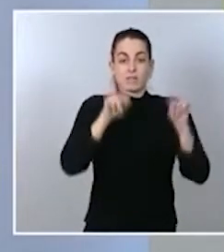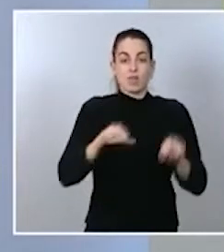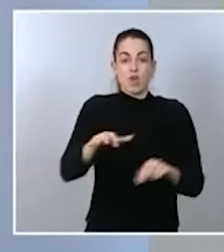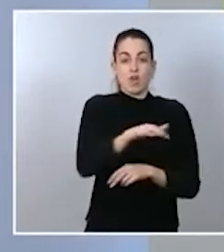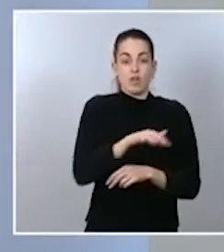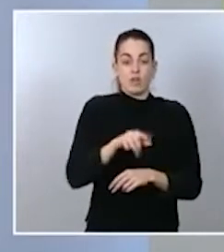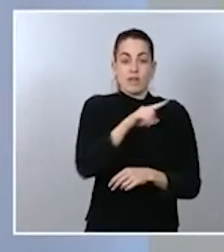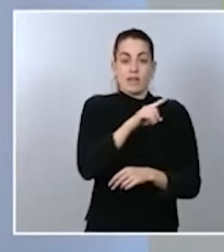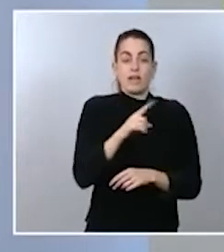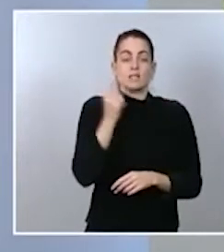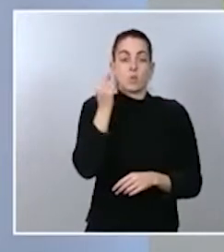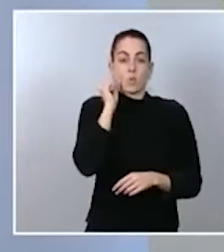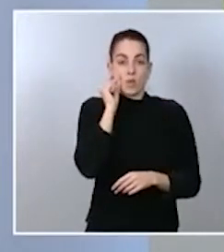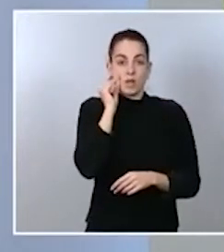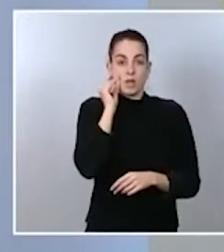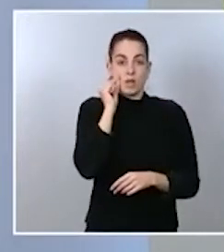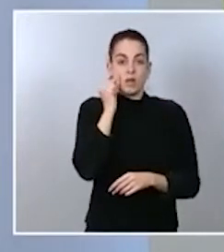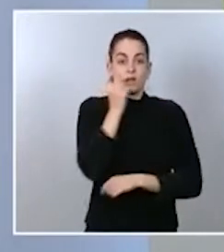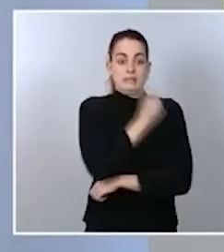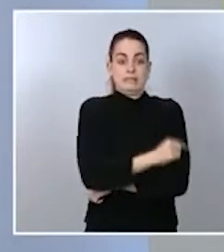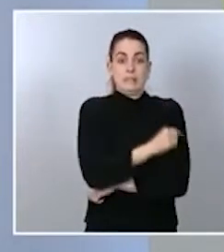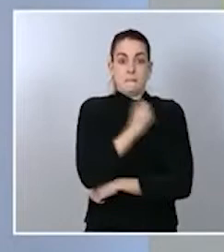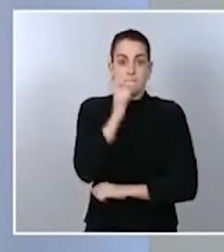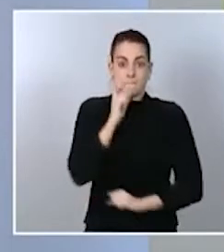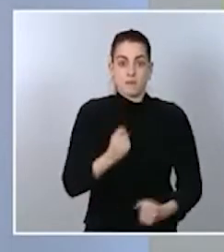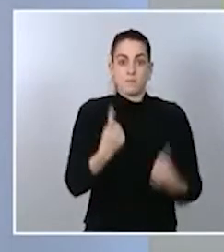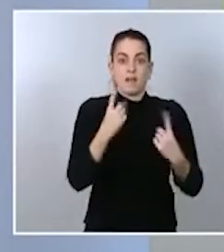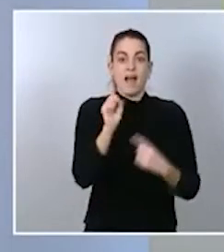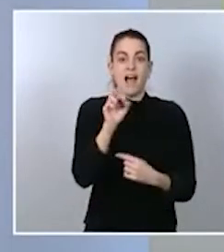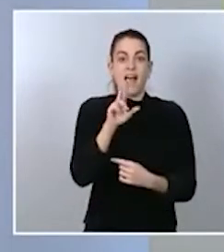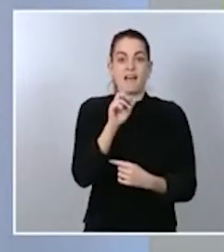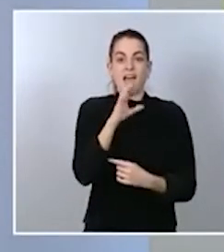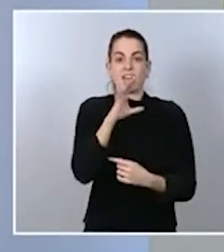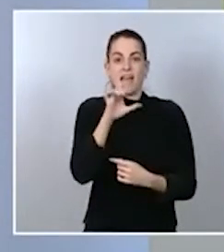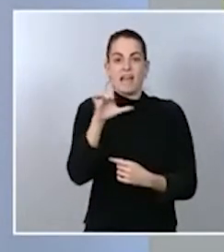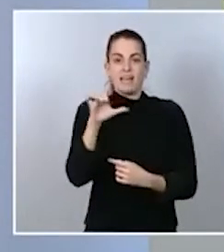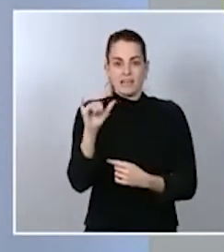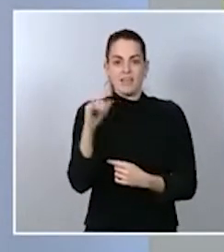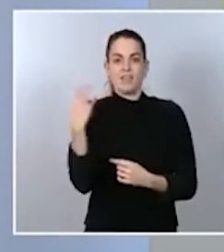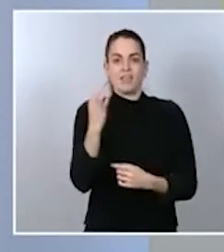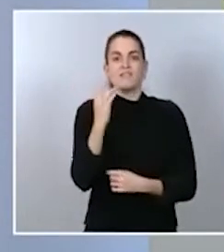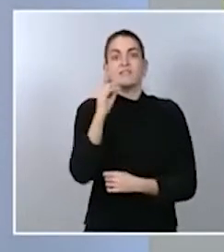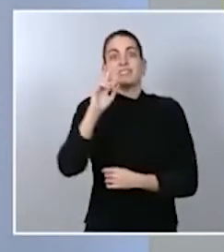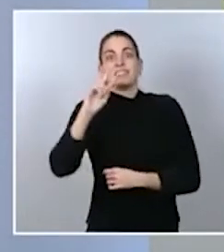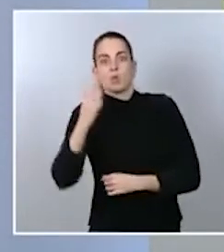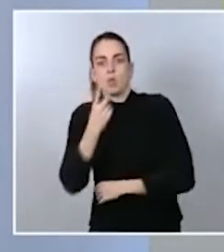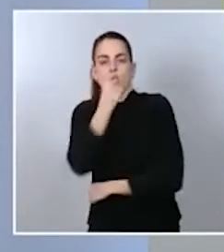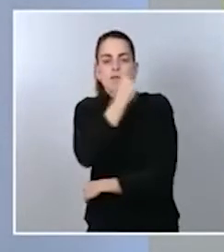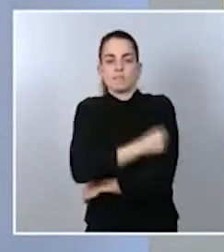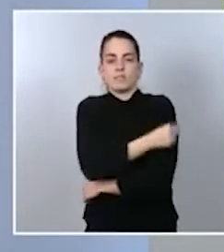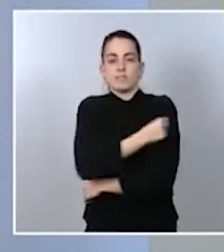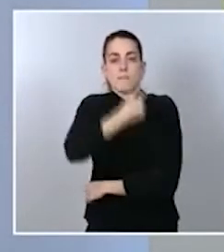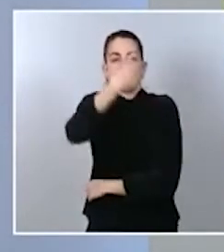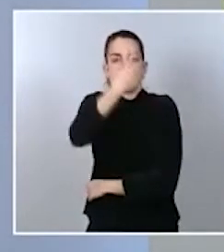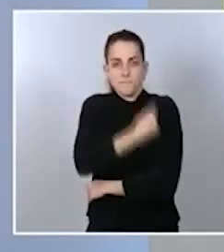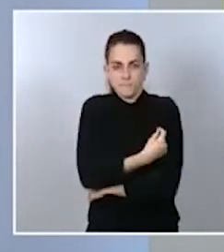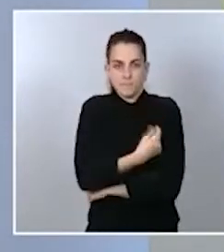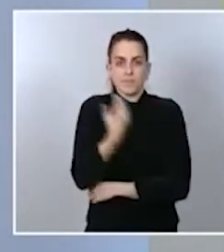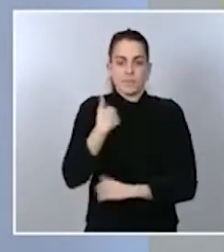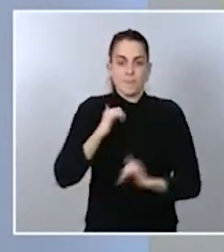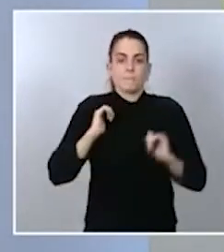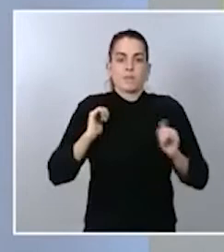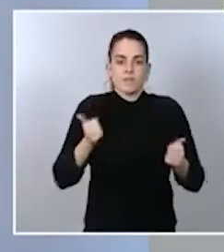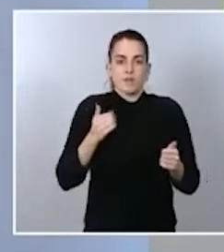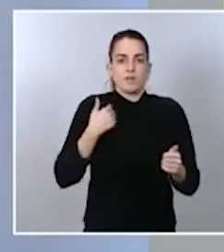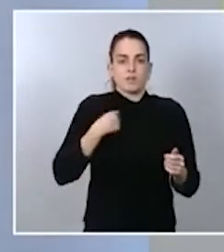Guadalajara ustedes la recordarán Araceri reciba ya la segunda dosis de esta vacuna y por tanto empecemos ya a inmunizar con la